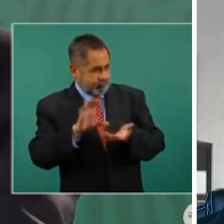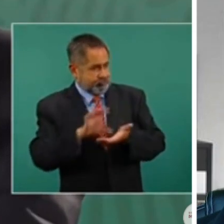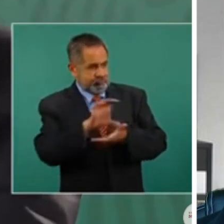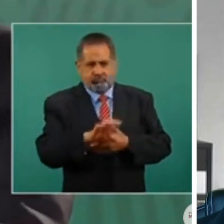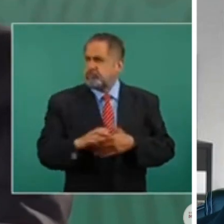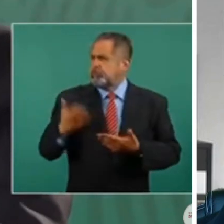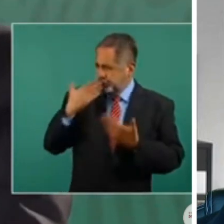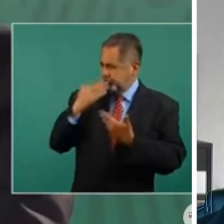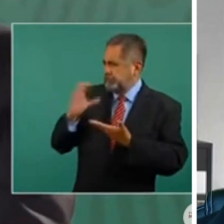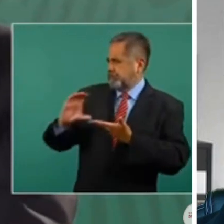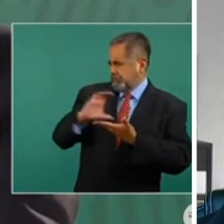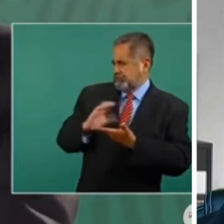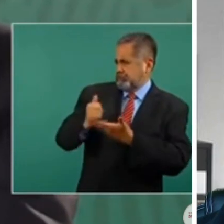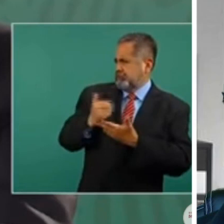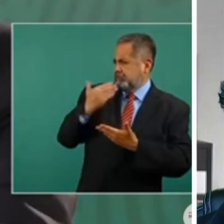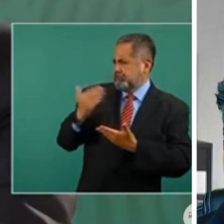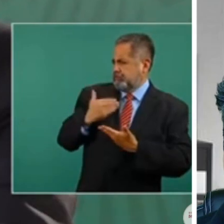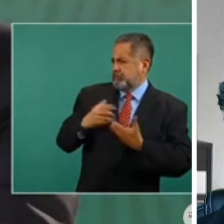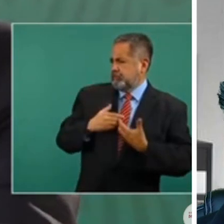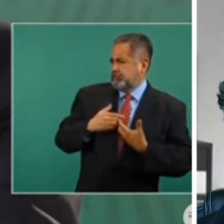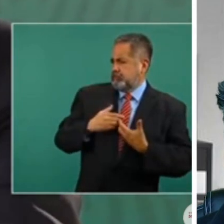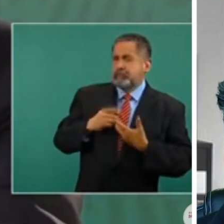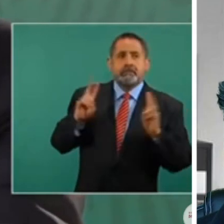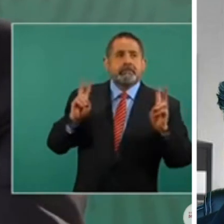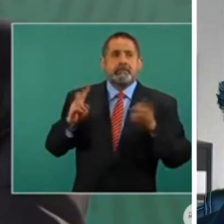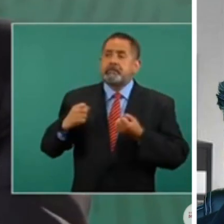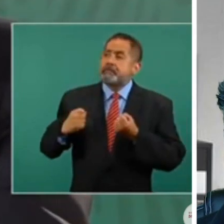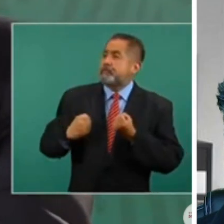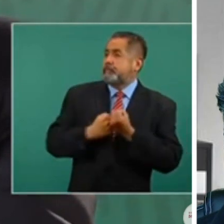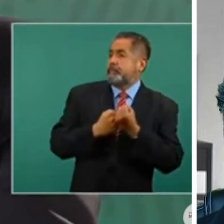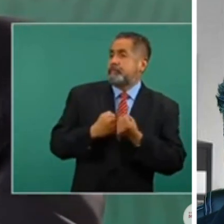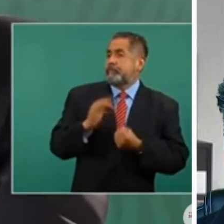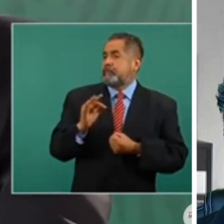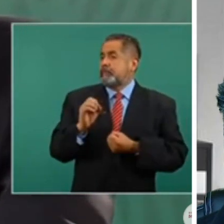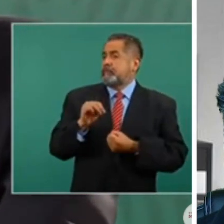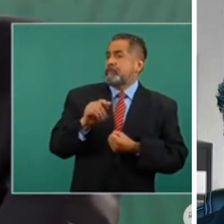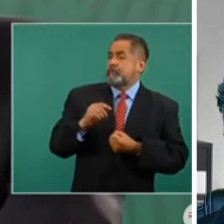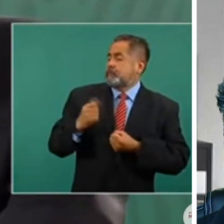Eso le llaman rescate o fomento a la inversión.